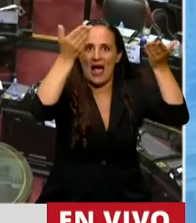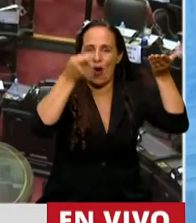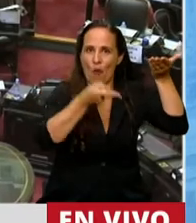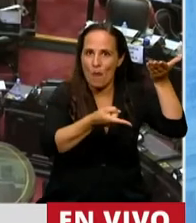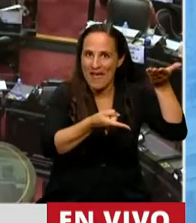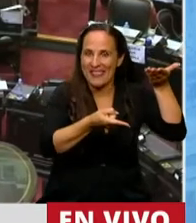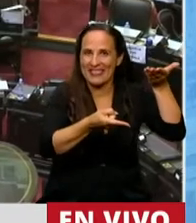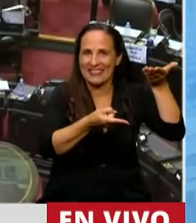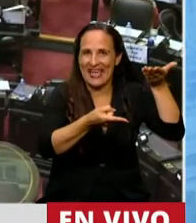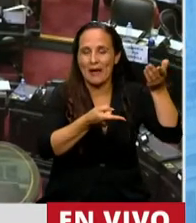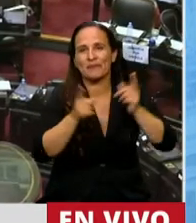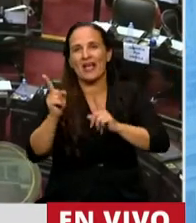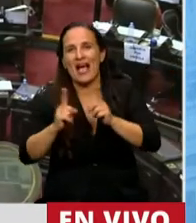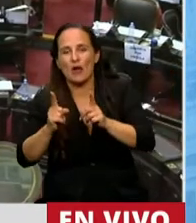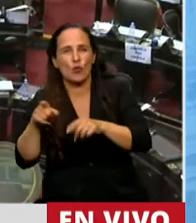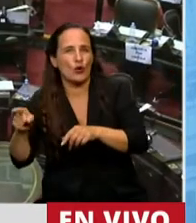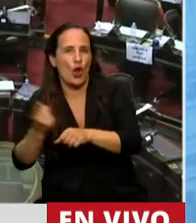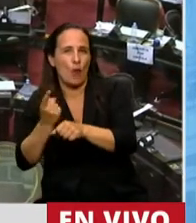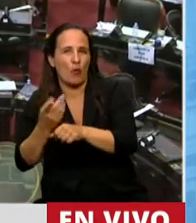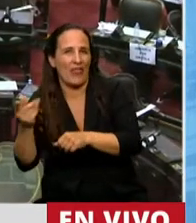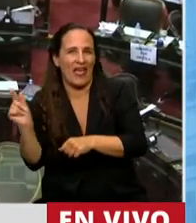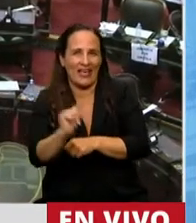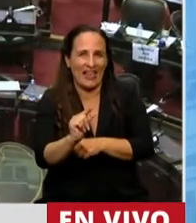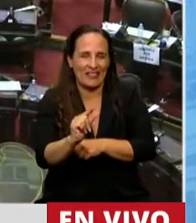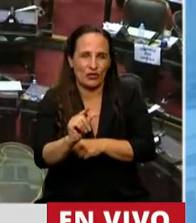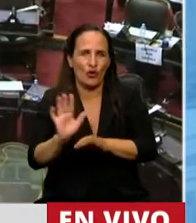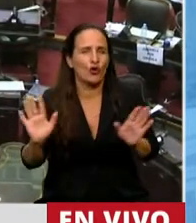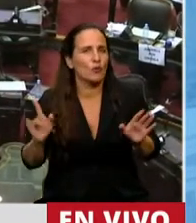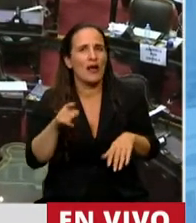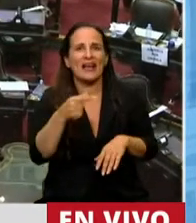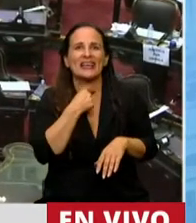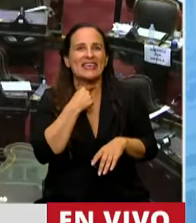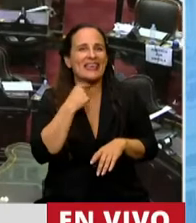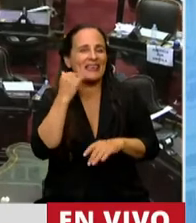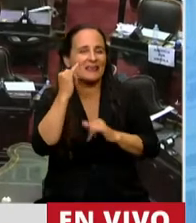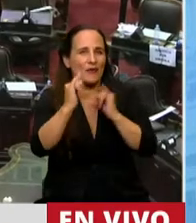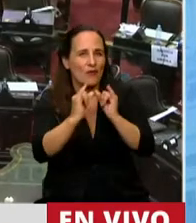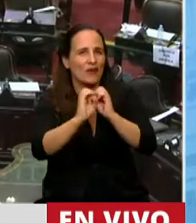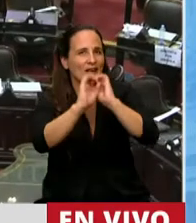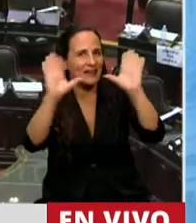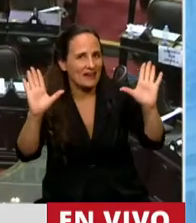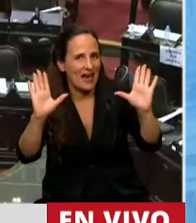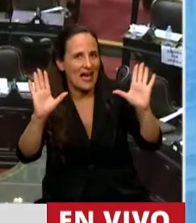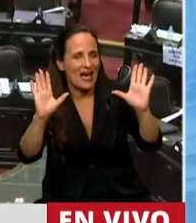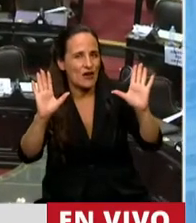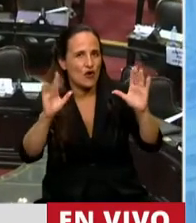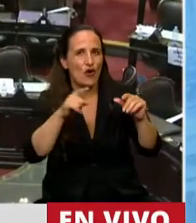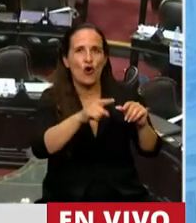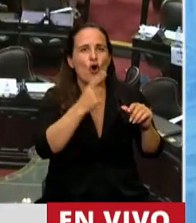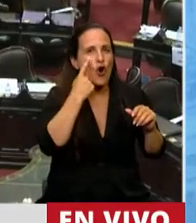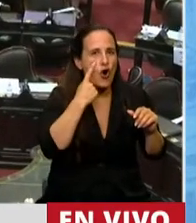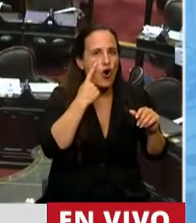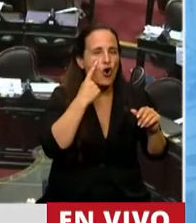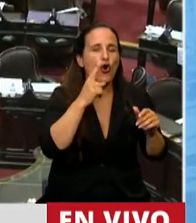respecto de aquellos que no pueden acceder al crédito para comprarla. Quiero aclarar que esas viviendas no son ociosas, son vacías, que son dos